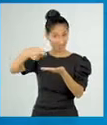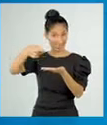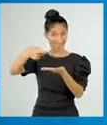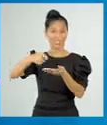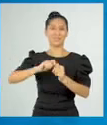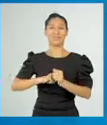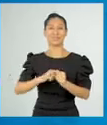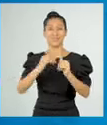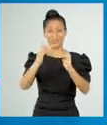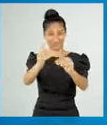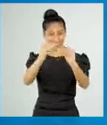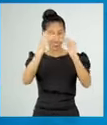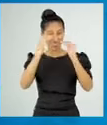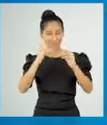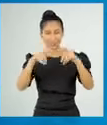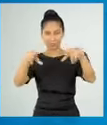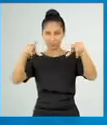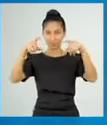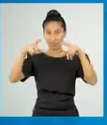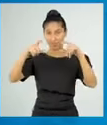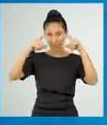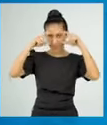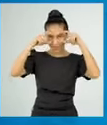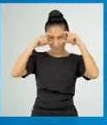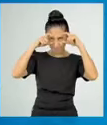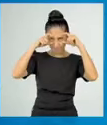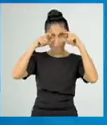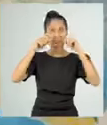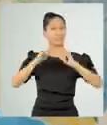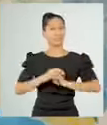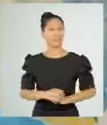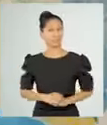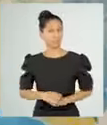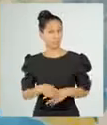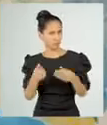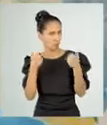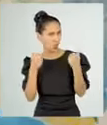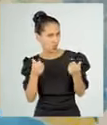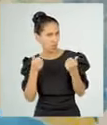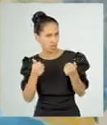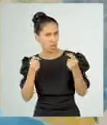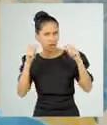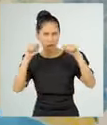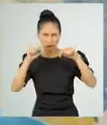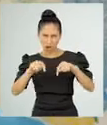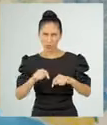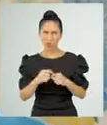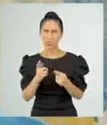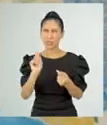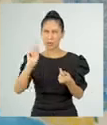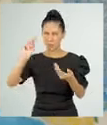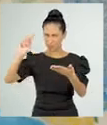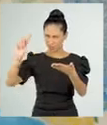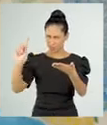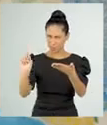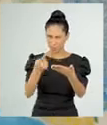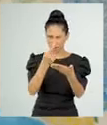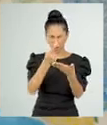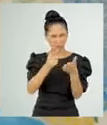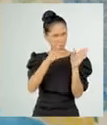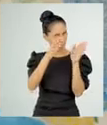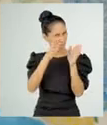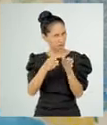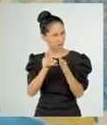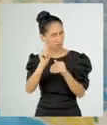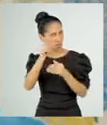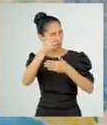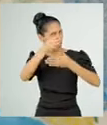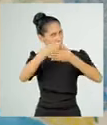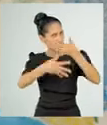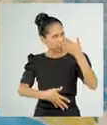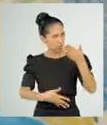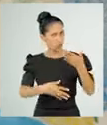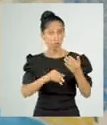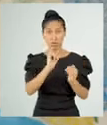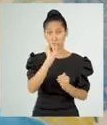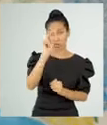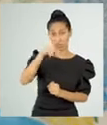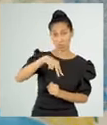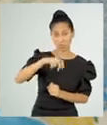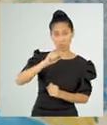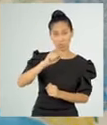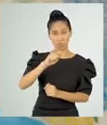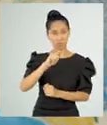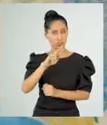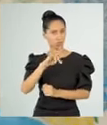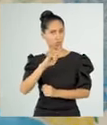Lentes para proteger los ojos. Bien, chicas y chicos. Aquí tenemos la primera parte del texto instructivo. Es decir, el